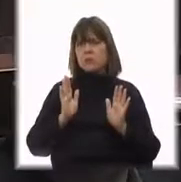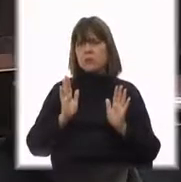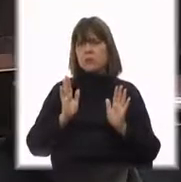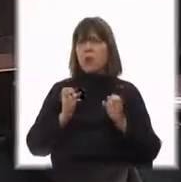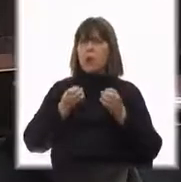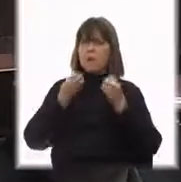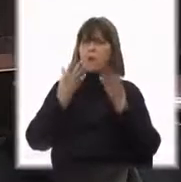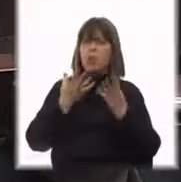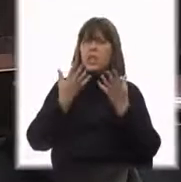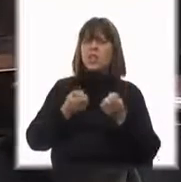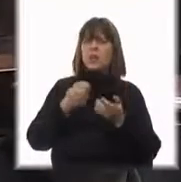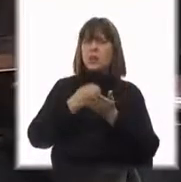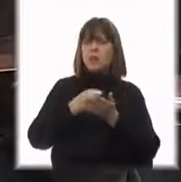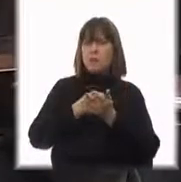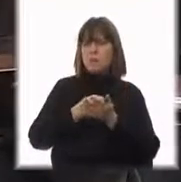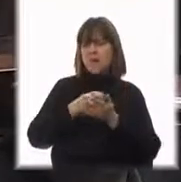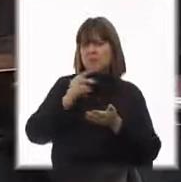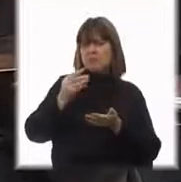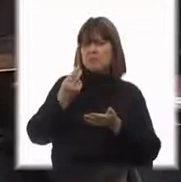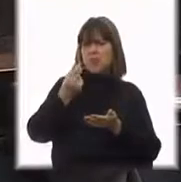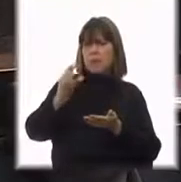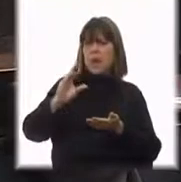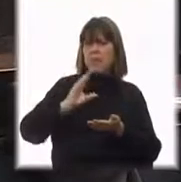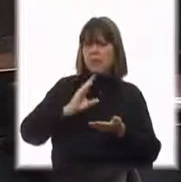¿Por qué quiero que me paguen en efectivo? Porque se me da la gana.